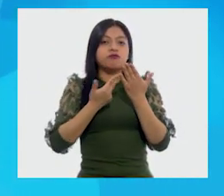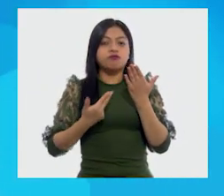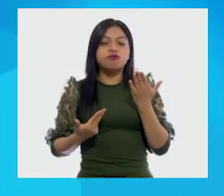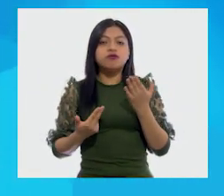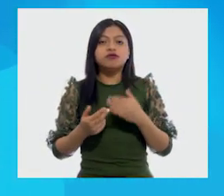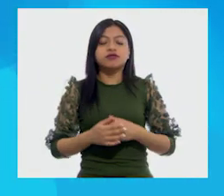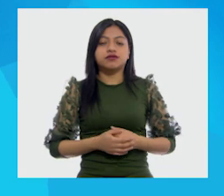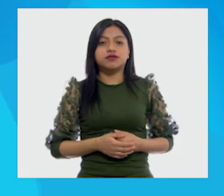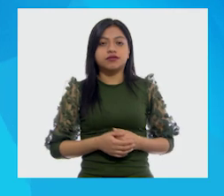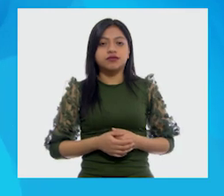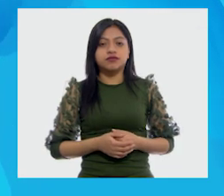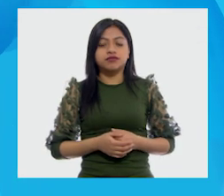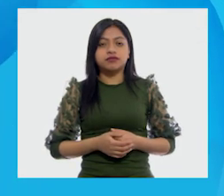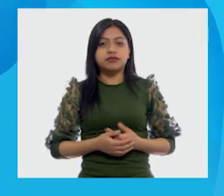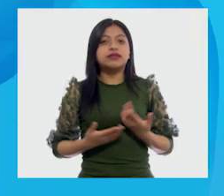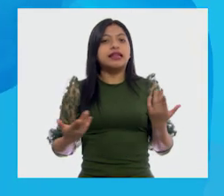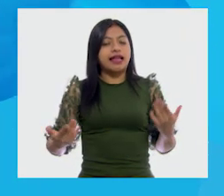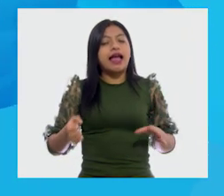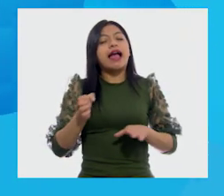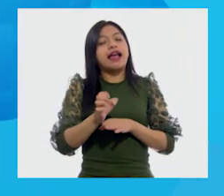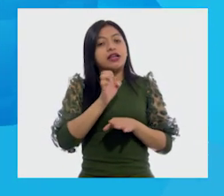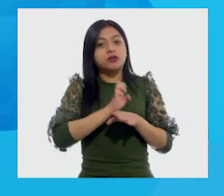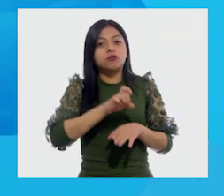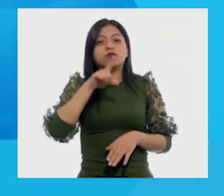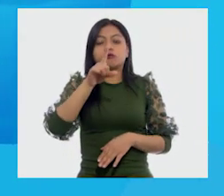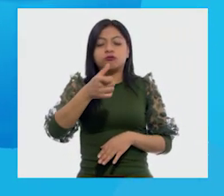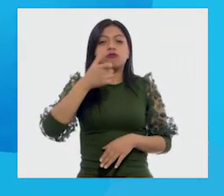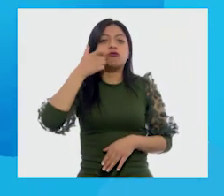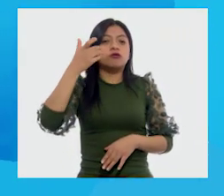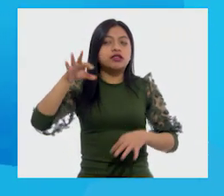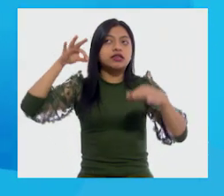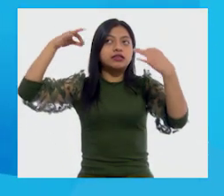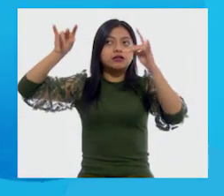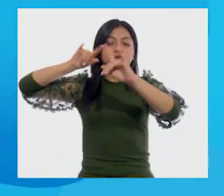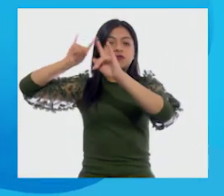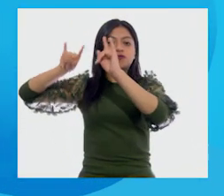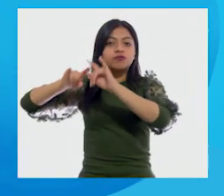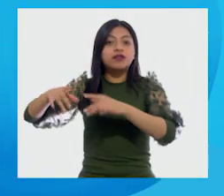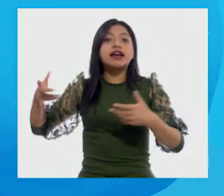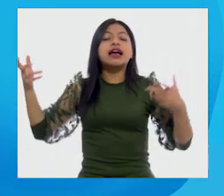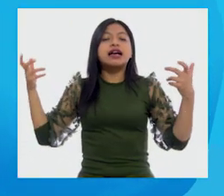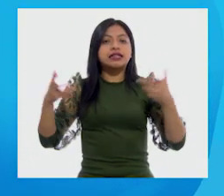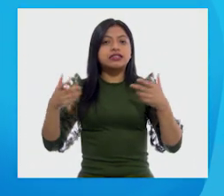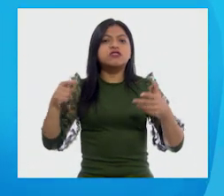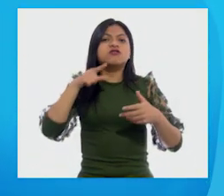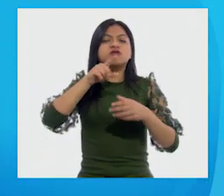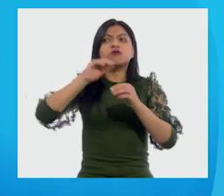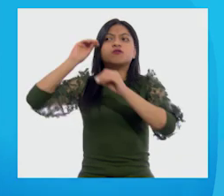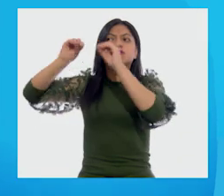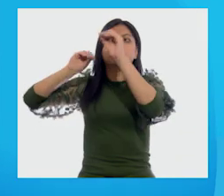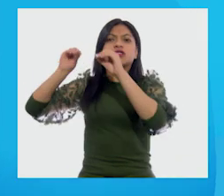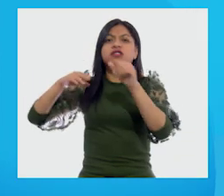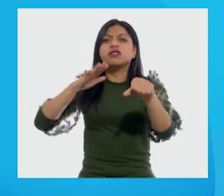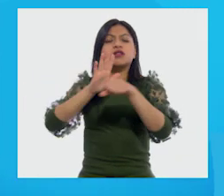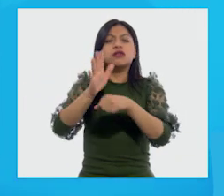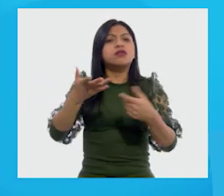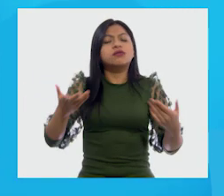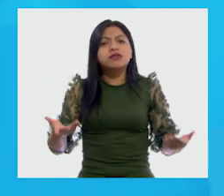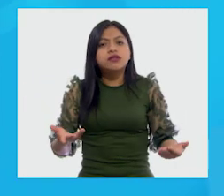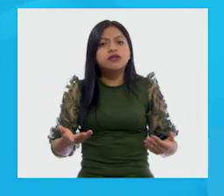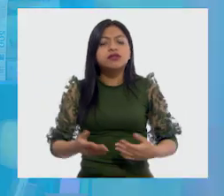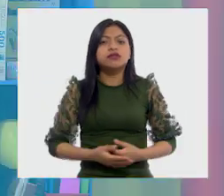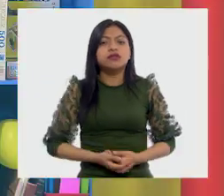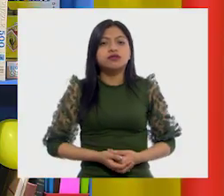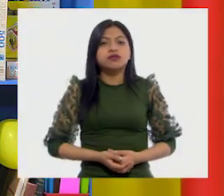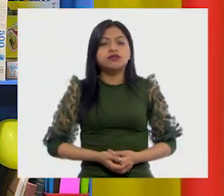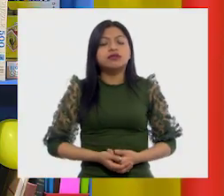poner. Y entonces, si yo quiero armar un cartel, ¿qué necesito para hacer ese cartel? Ah,